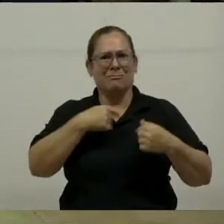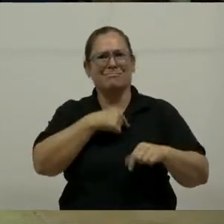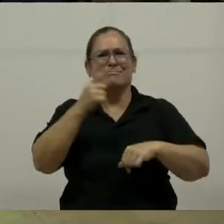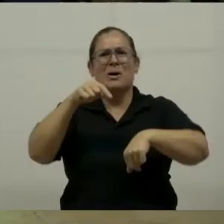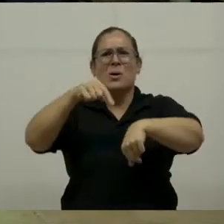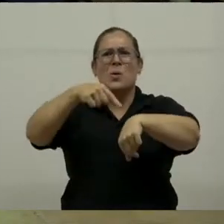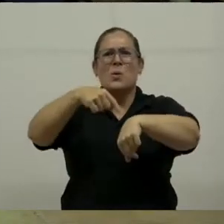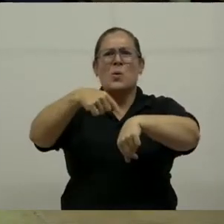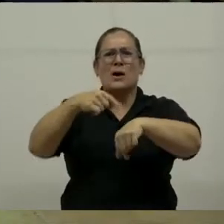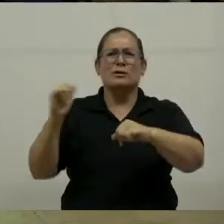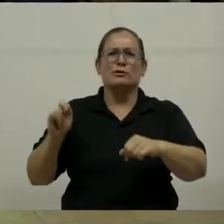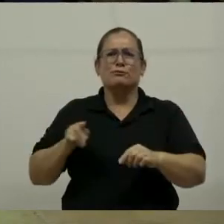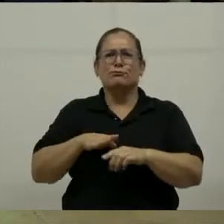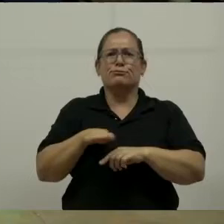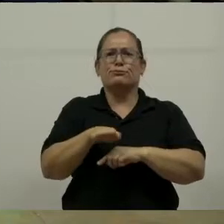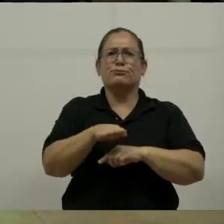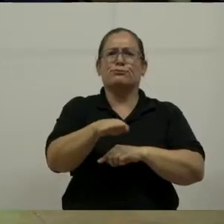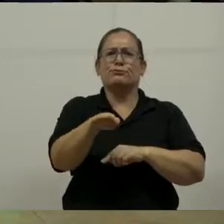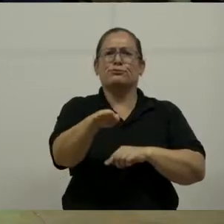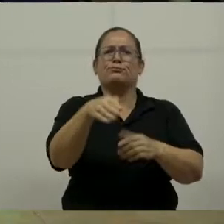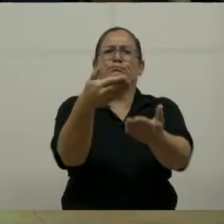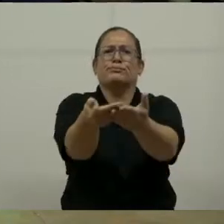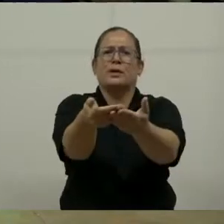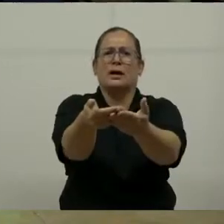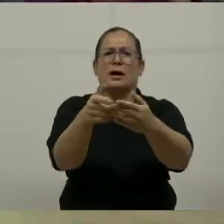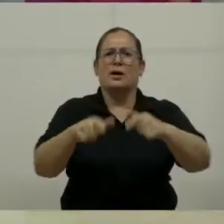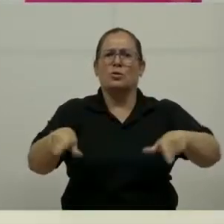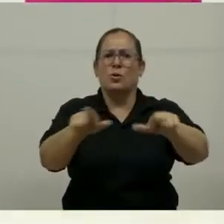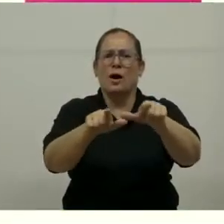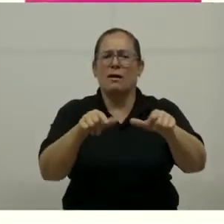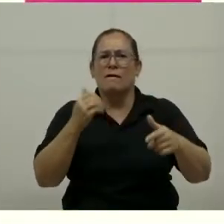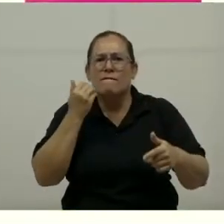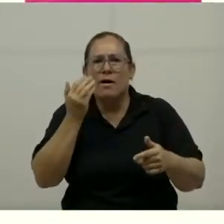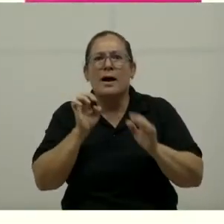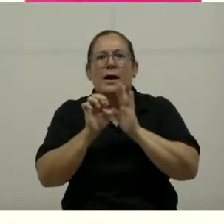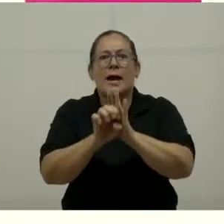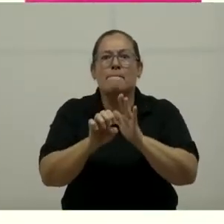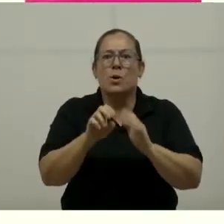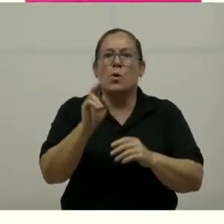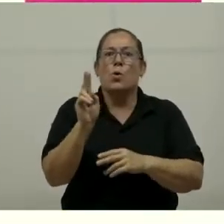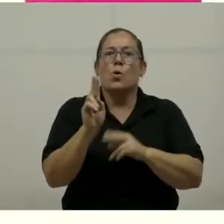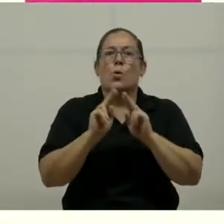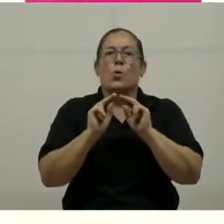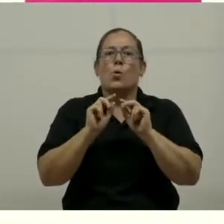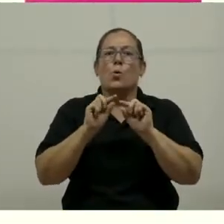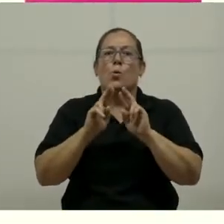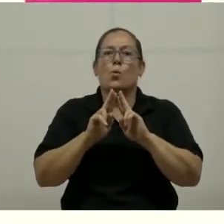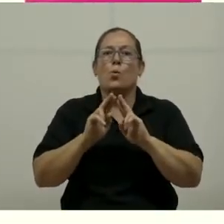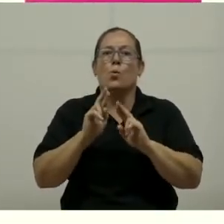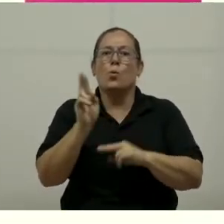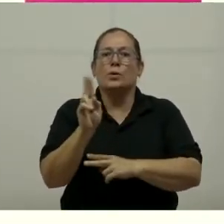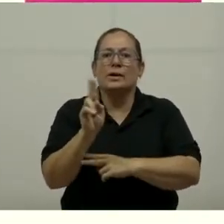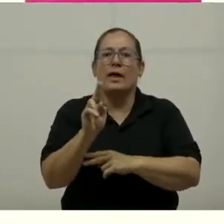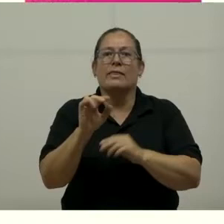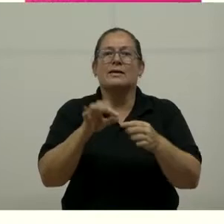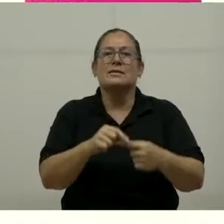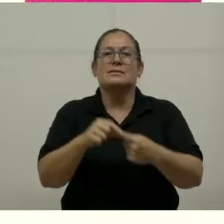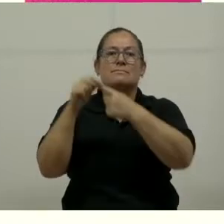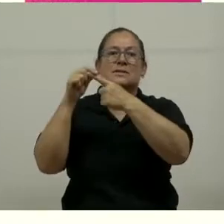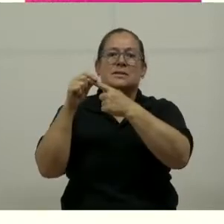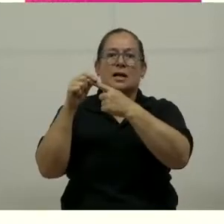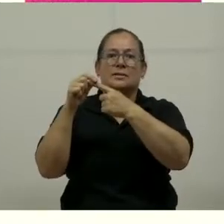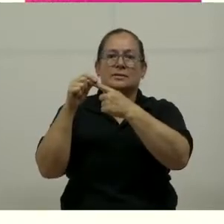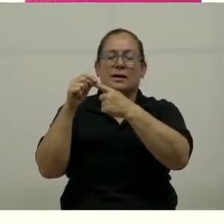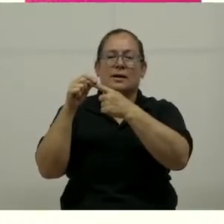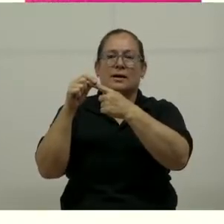Al frente. Algunas acciones específicas. La unidad especializada en el ICT. Crear una unidad especializada en el